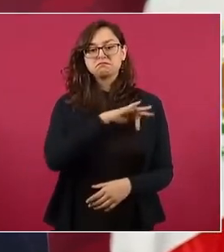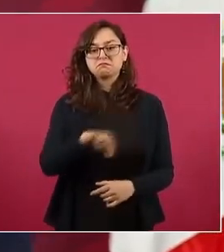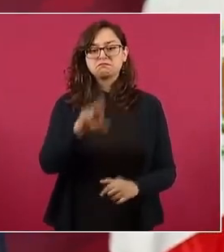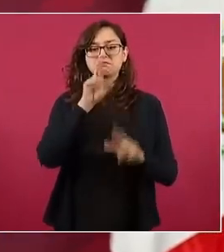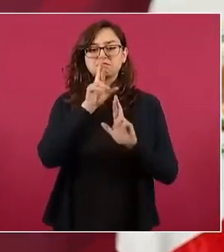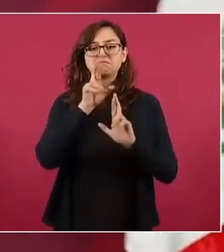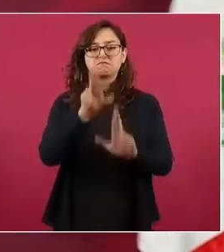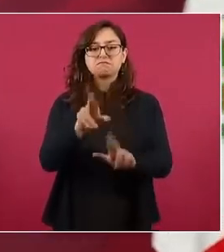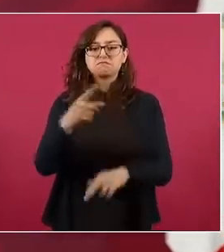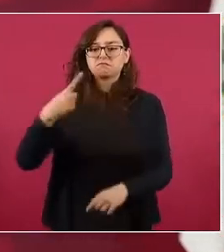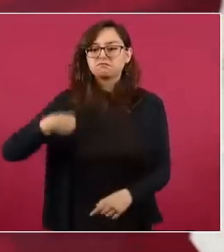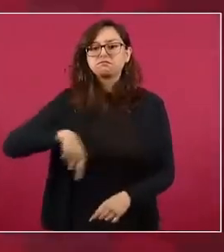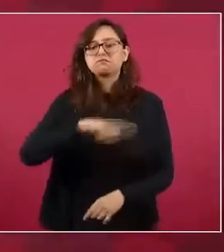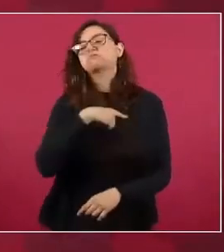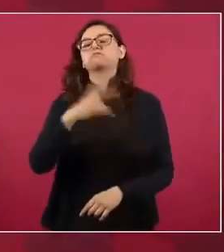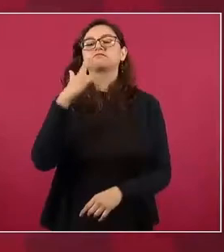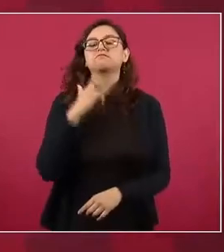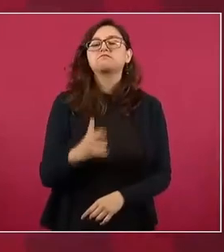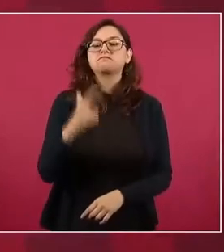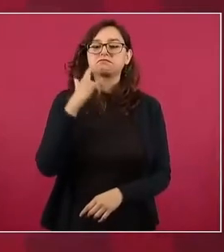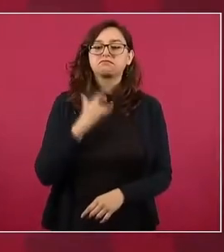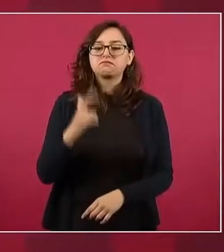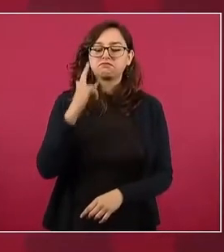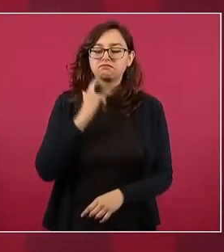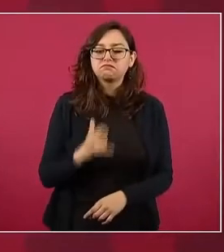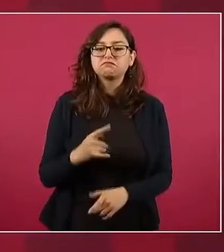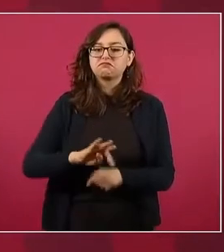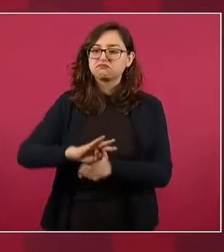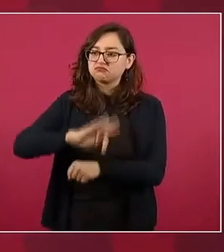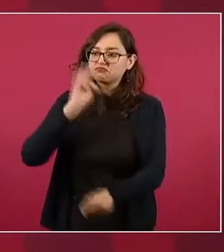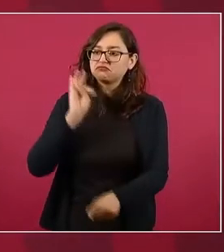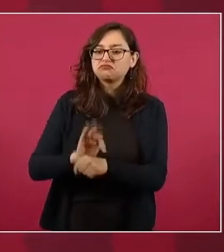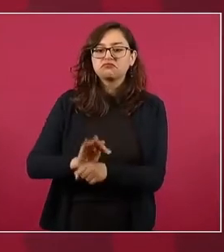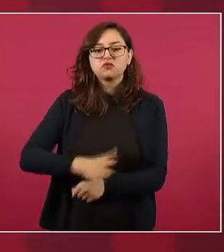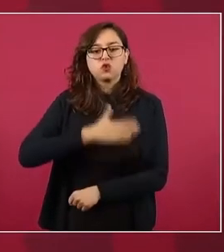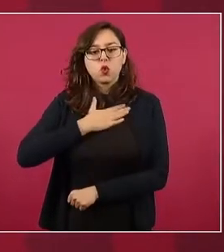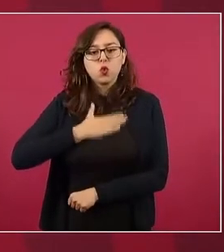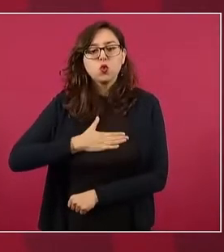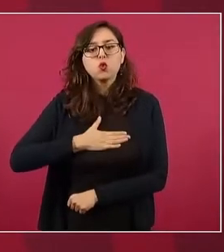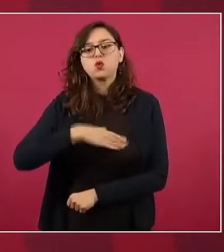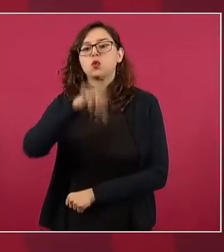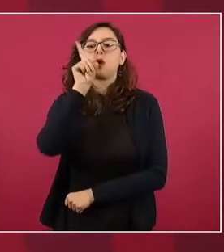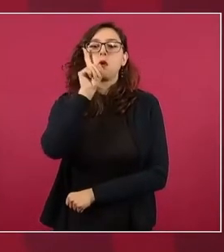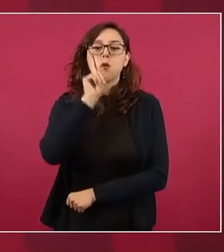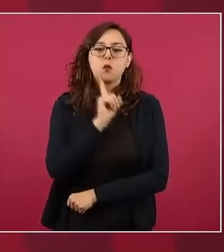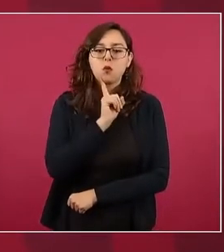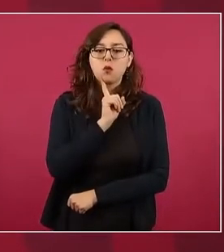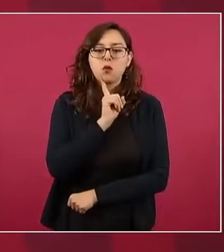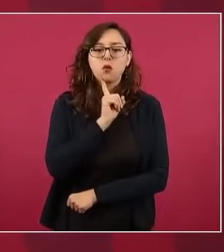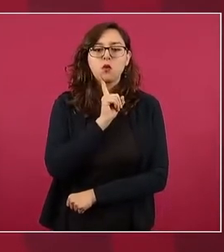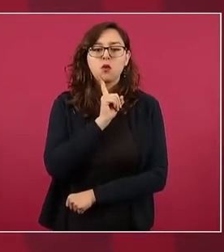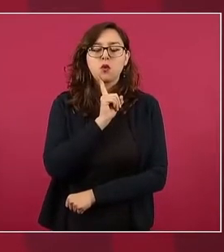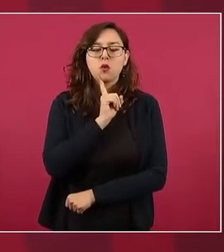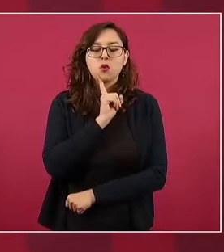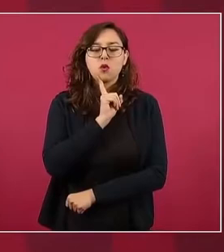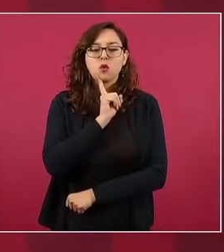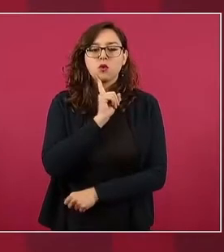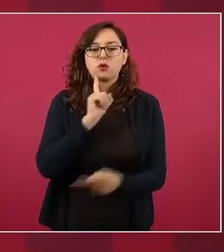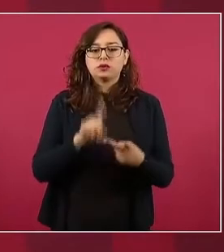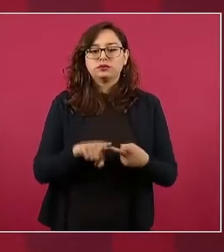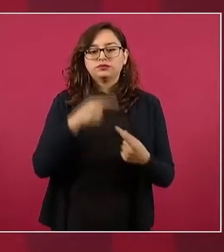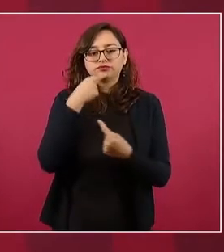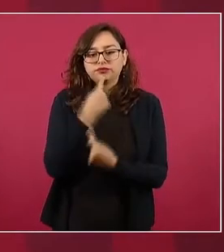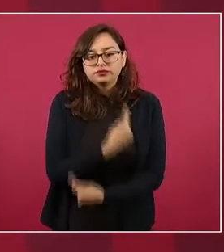Haciendo justicia a las mujeres, a los